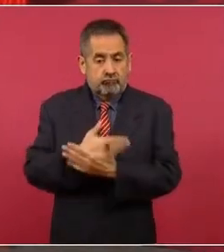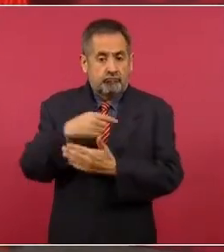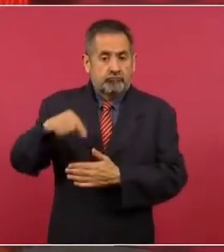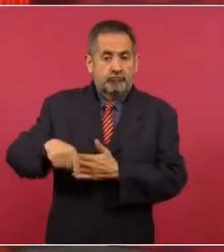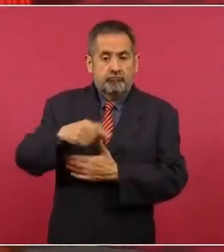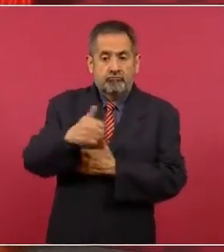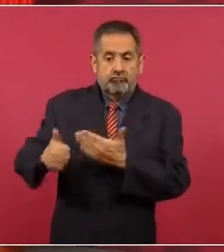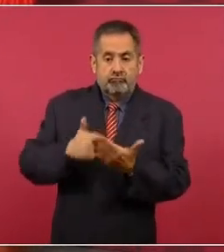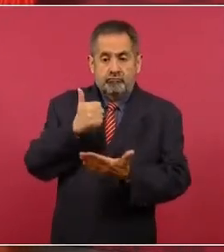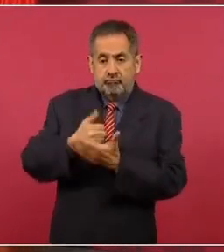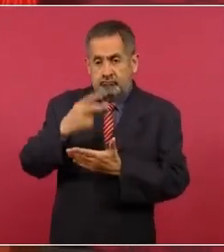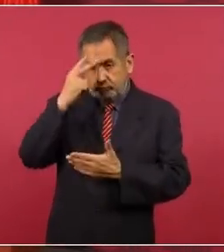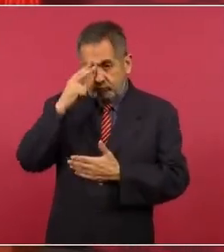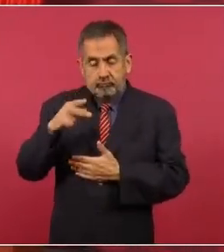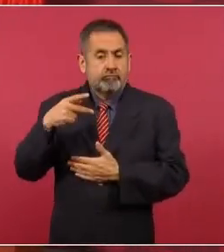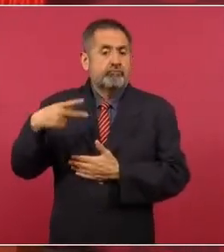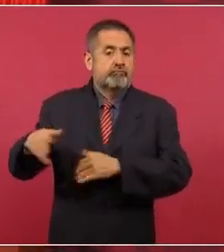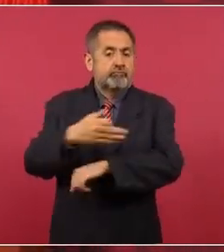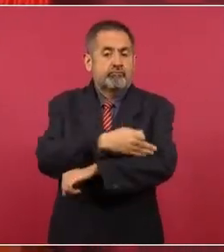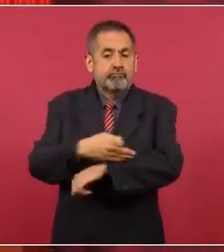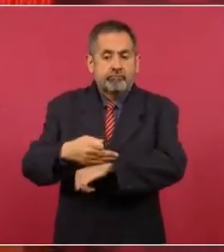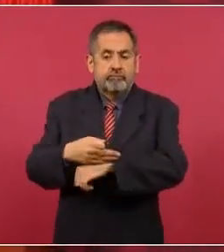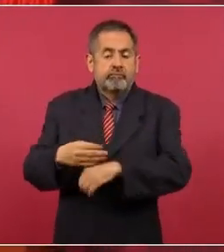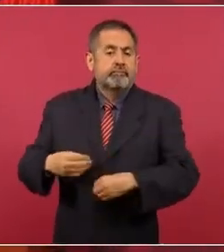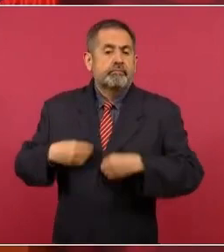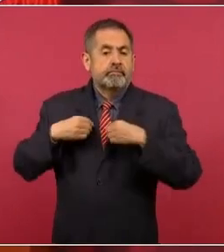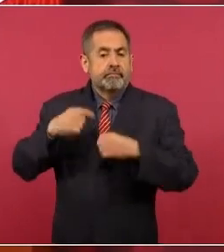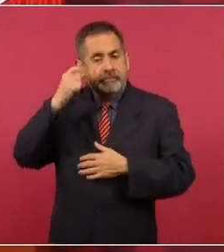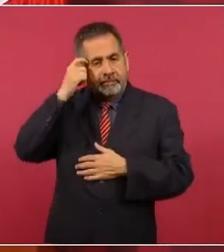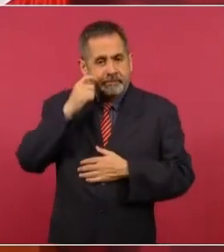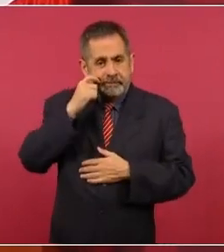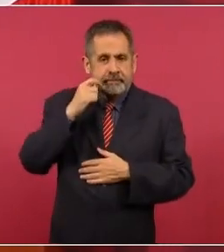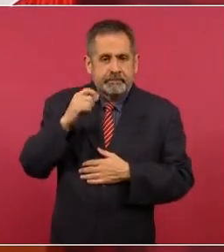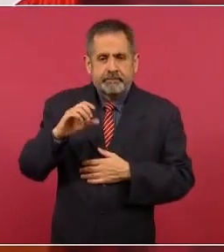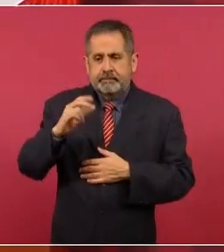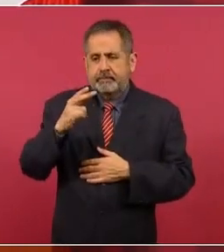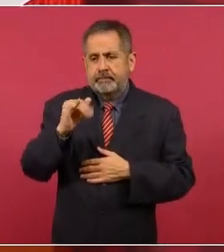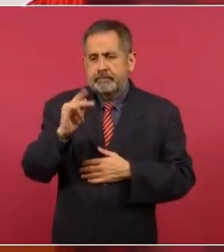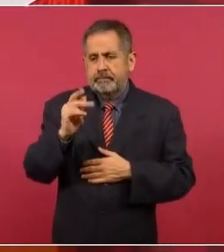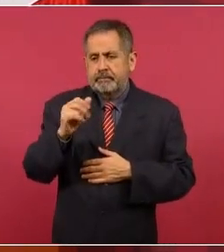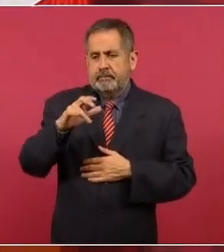México, pero vivía su familia en Guerrero, en Chilpancingo.